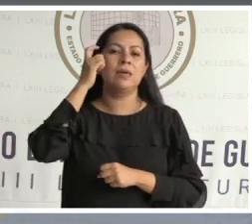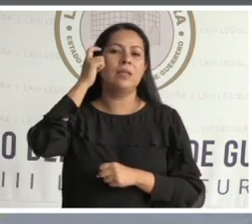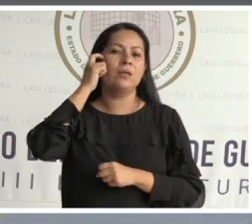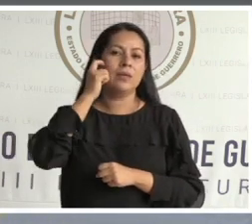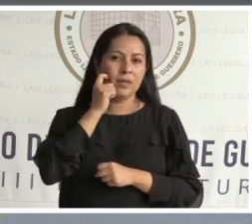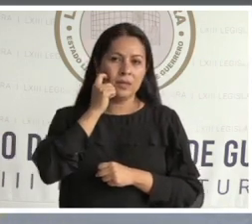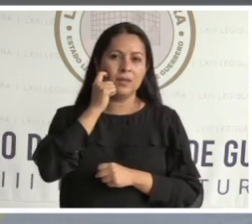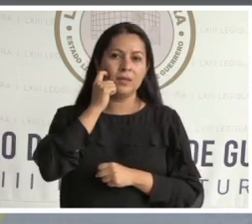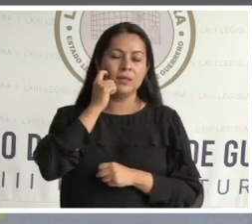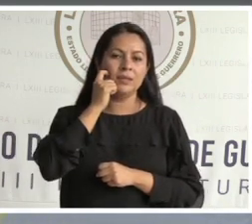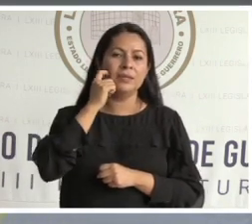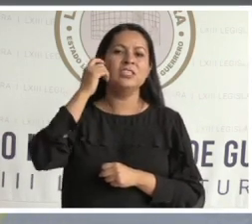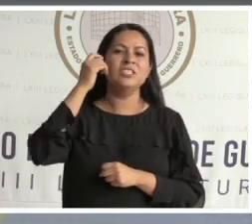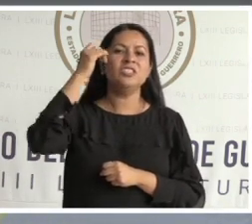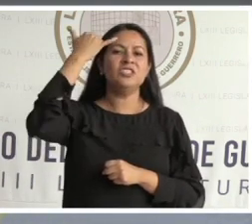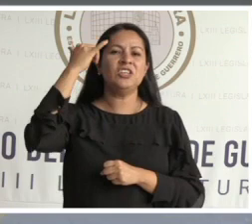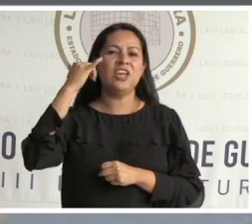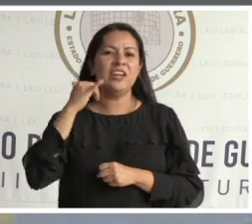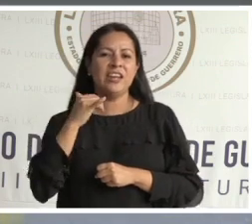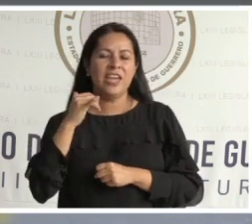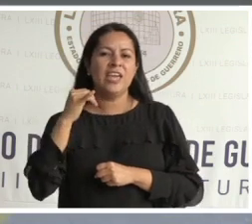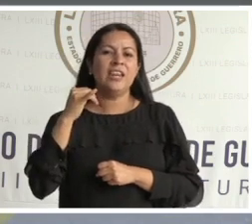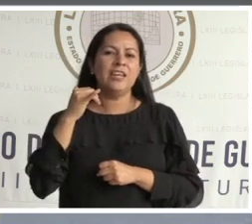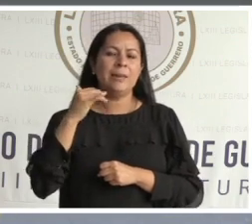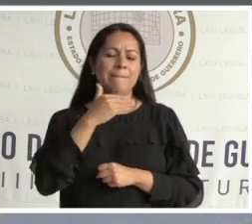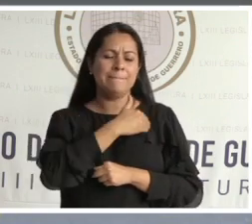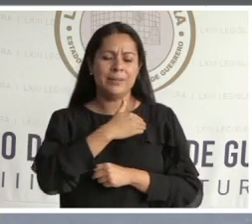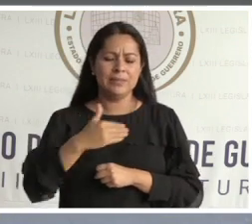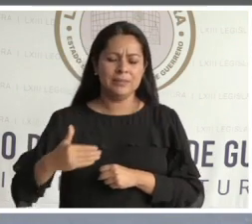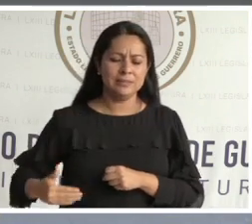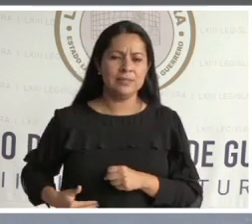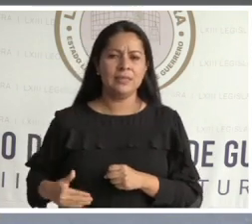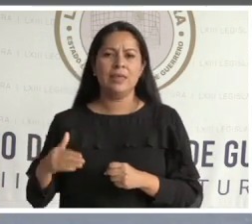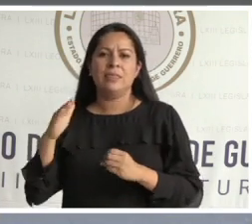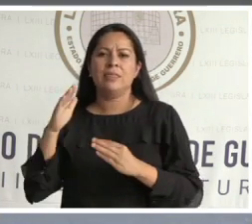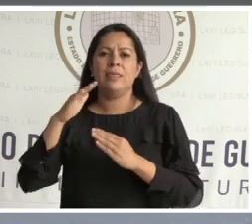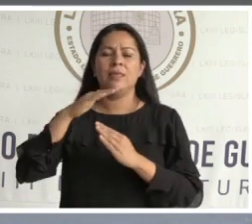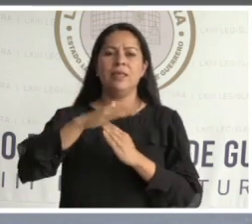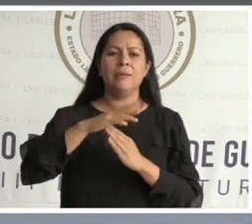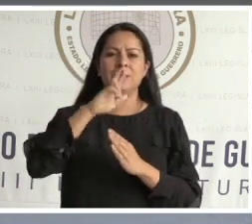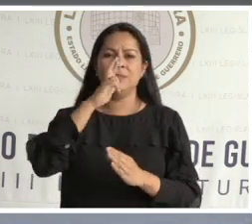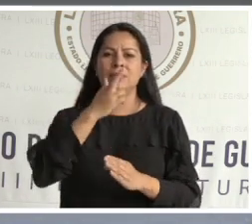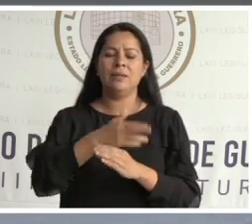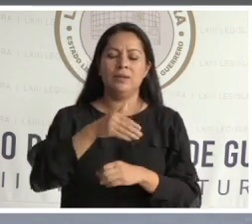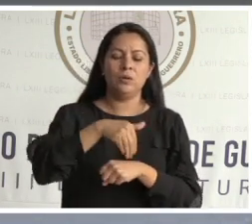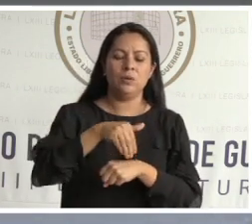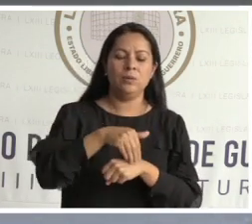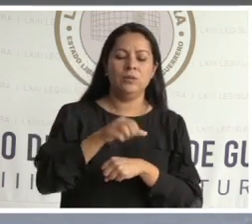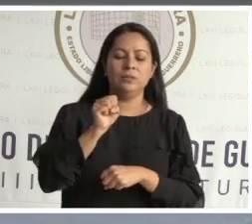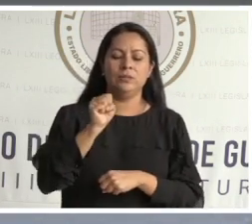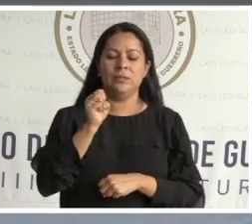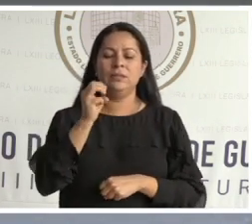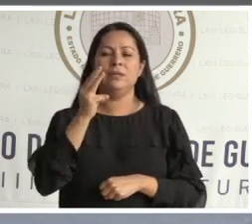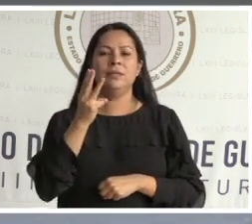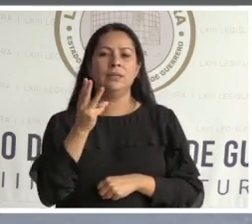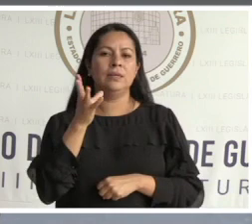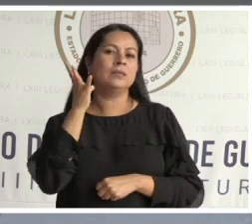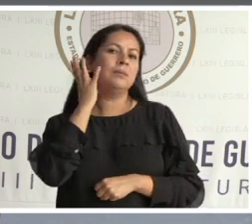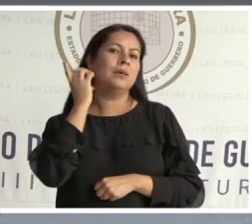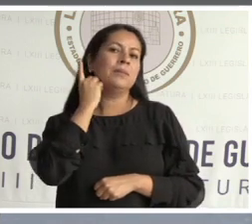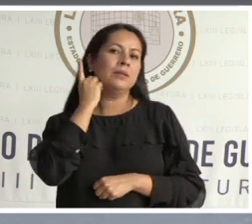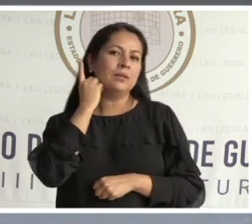Ciudadana Yanely Hernández Martínez, presidenta de la mesa directiva de la 63ª legislatura